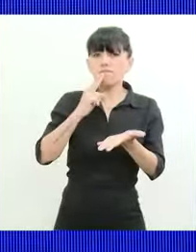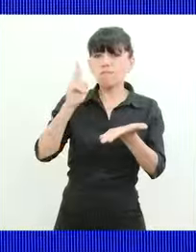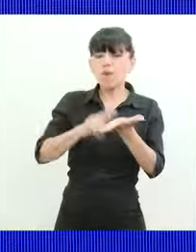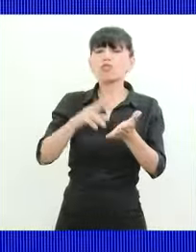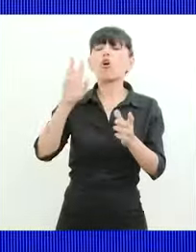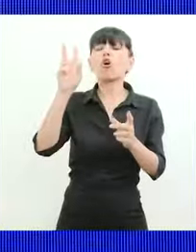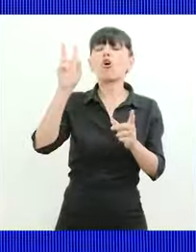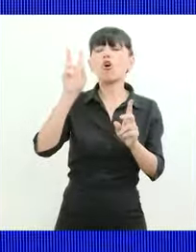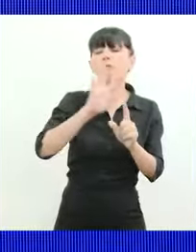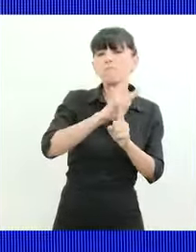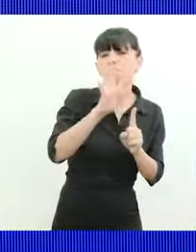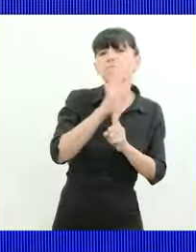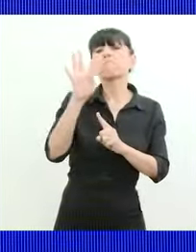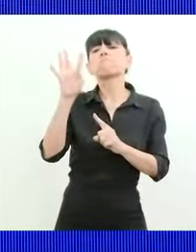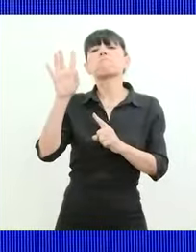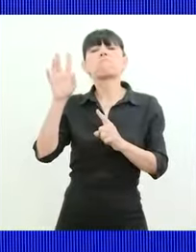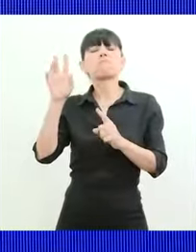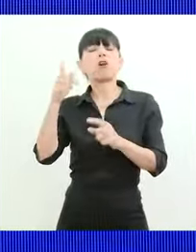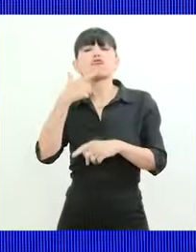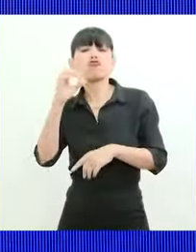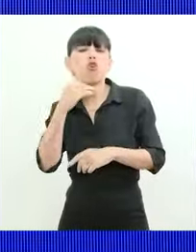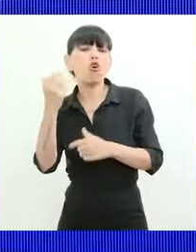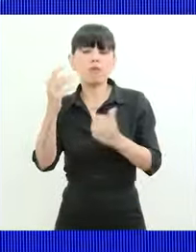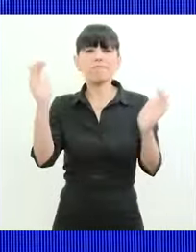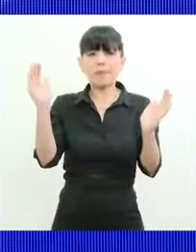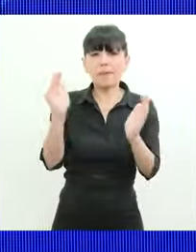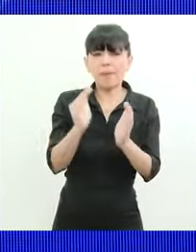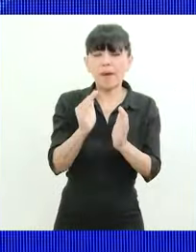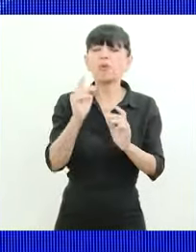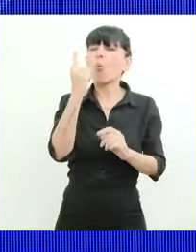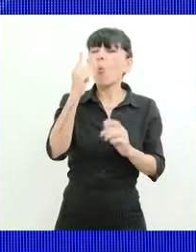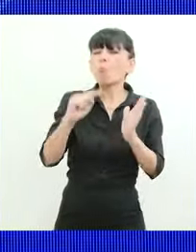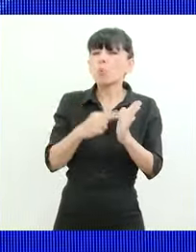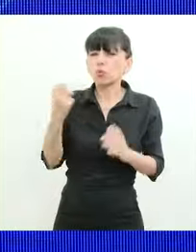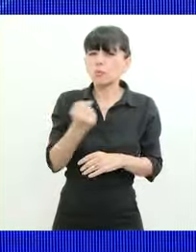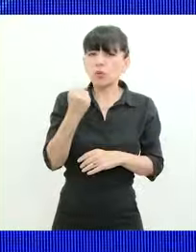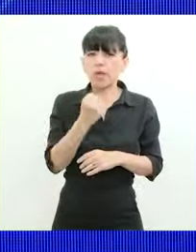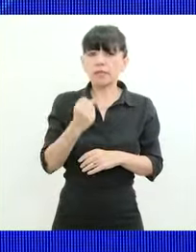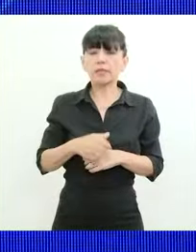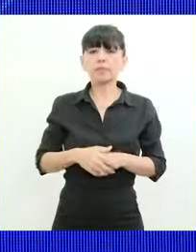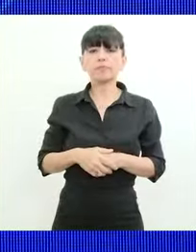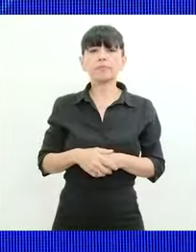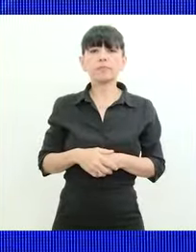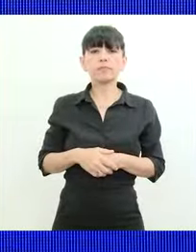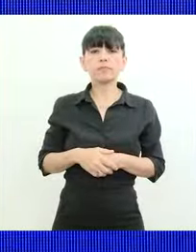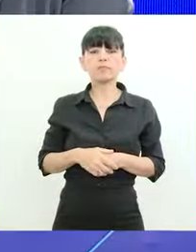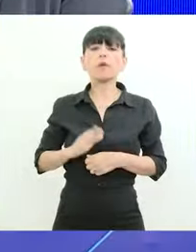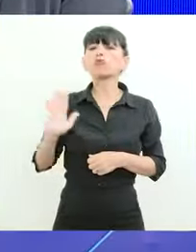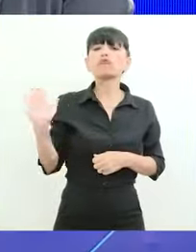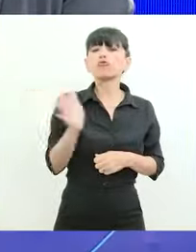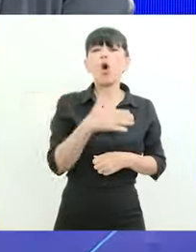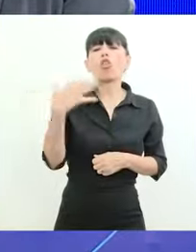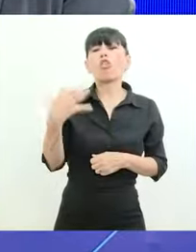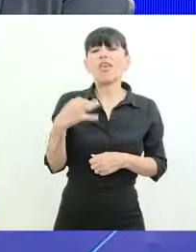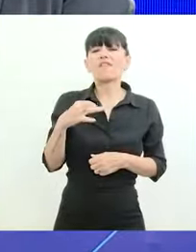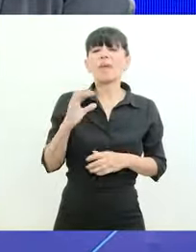maíz y a la soja ahora ahí hay una cosa que es importante que es todos tenemos que